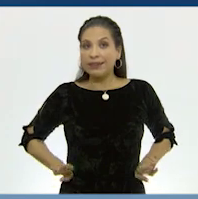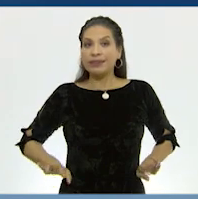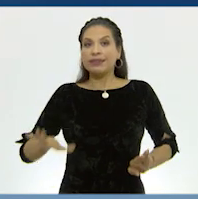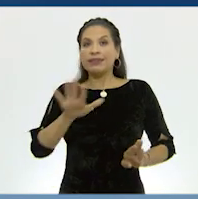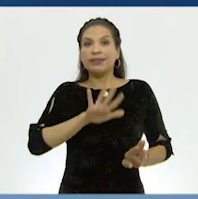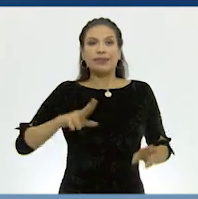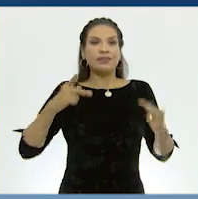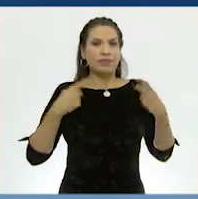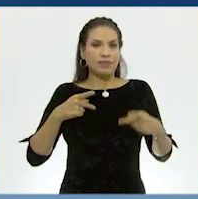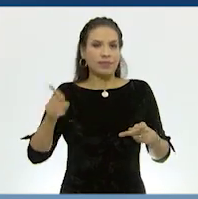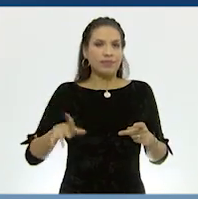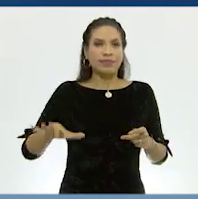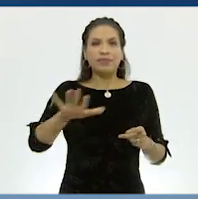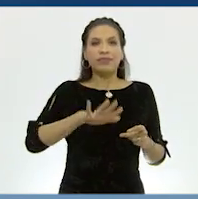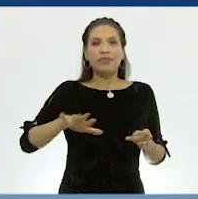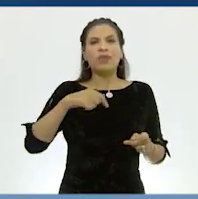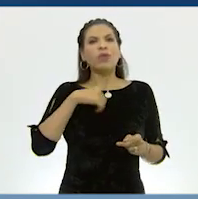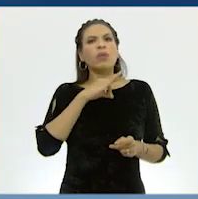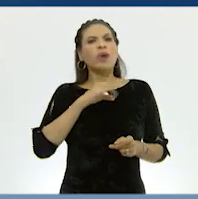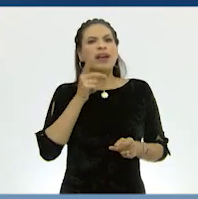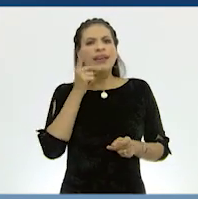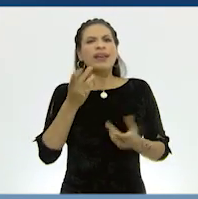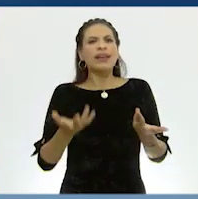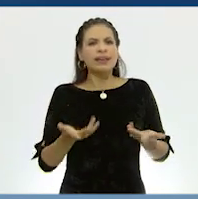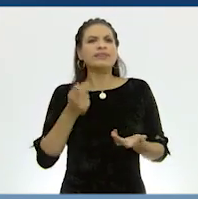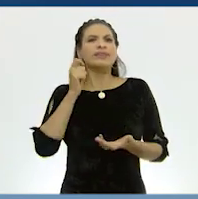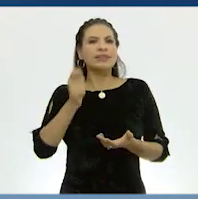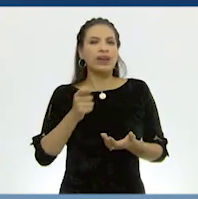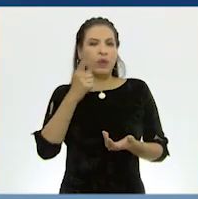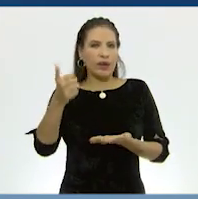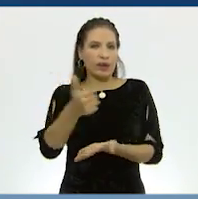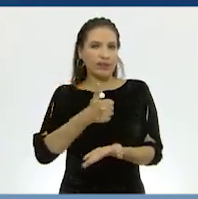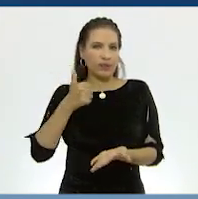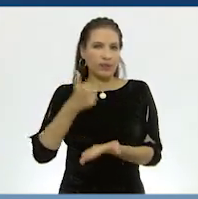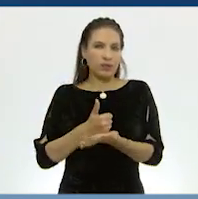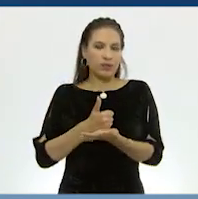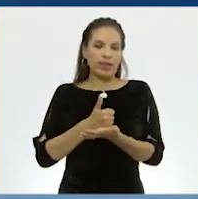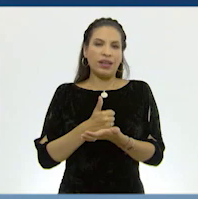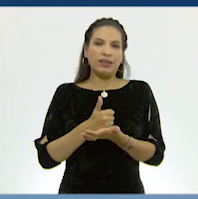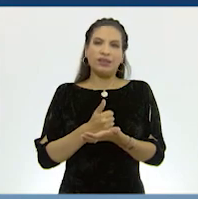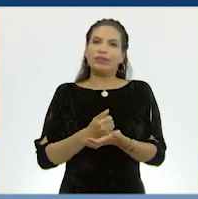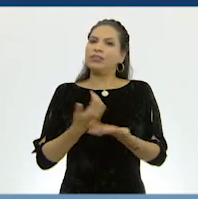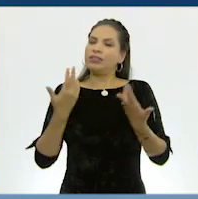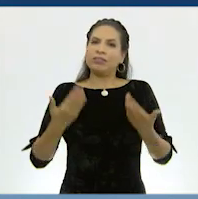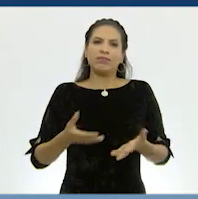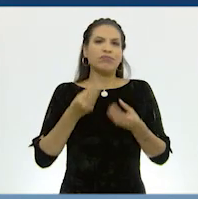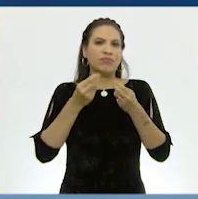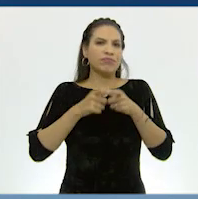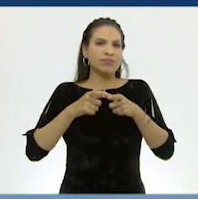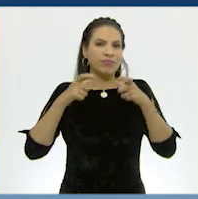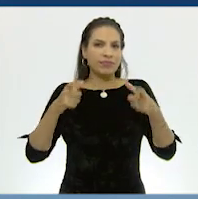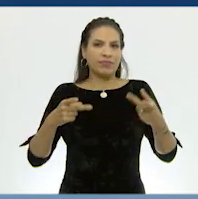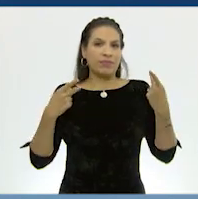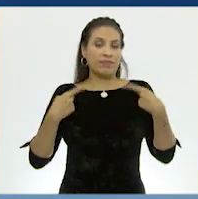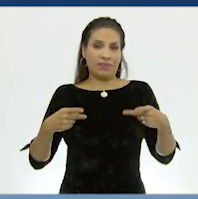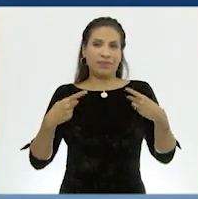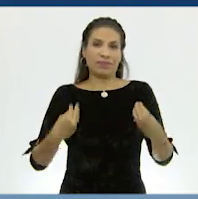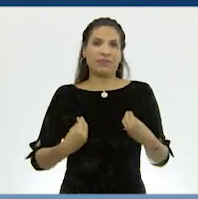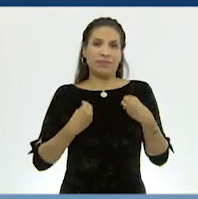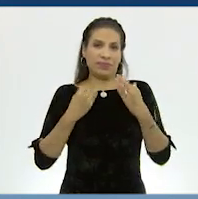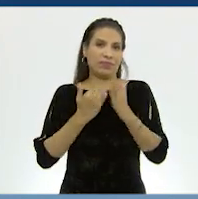población, yo podría decir que se trata de una ciudad con una alta densidad de población.